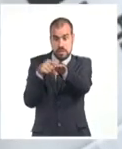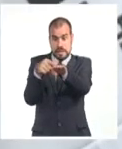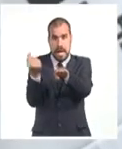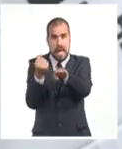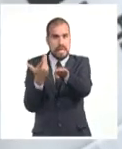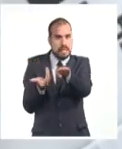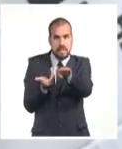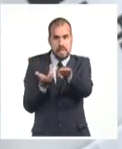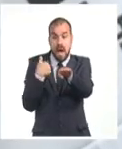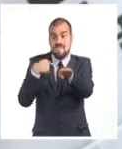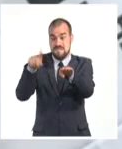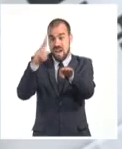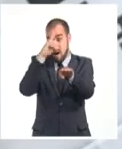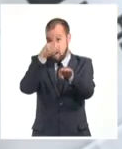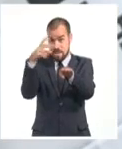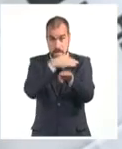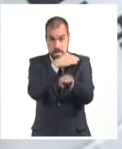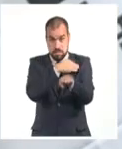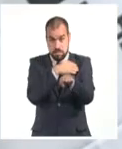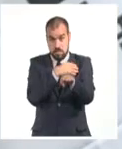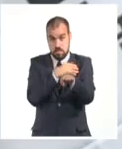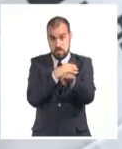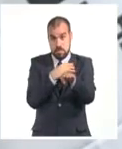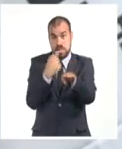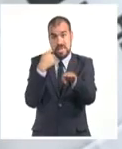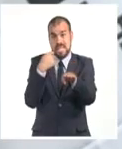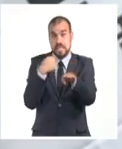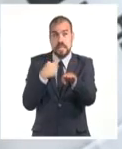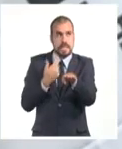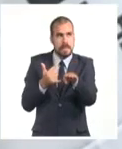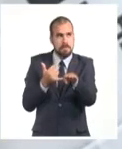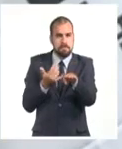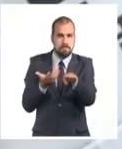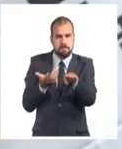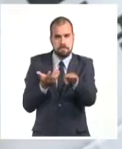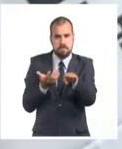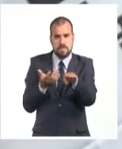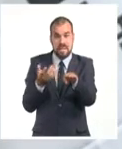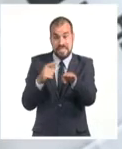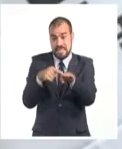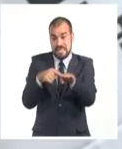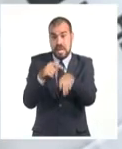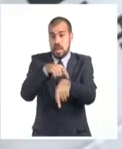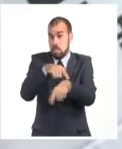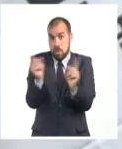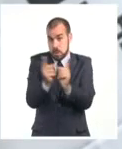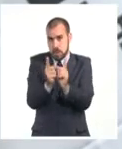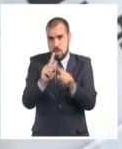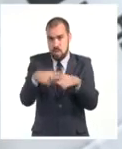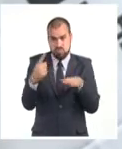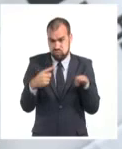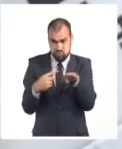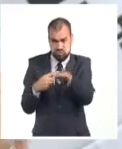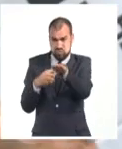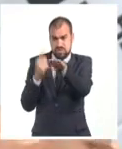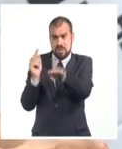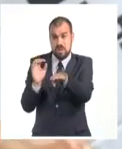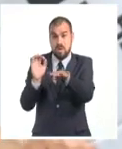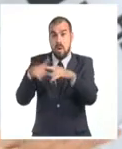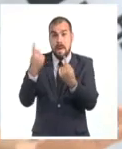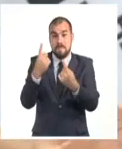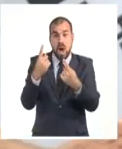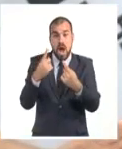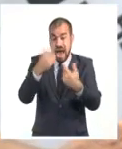al hospital militar, cosa que hice a la brevedad posible, porque inmediatamente la calle colapsó,